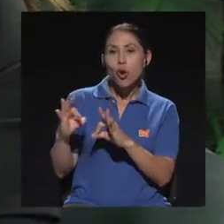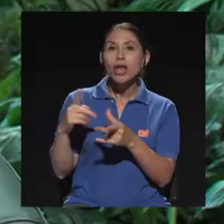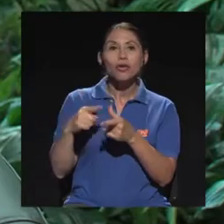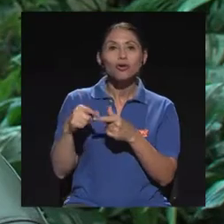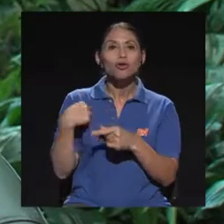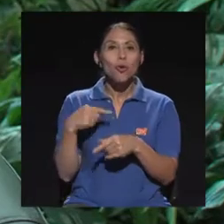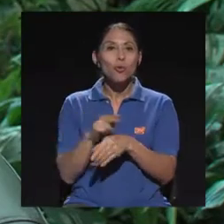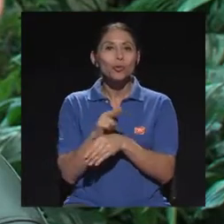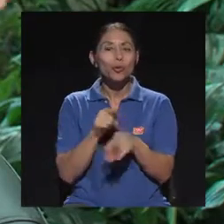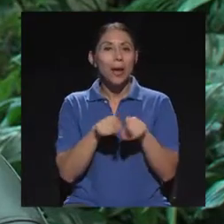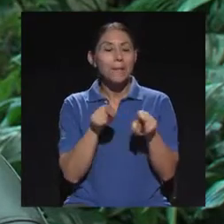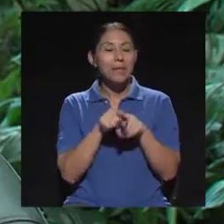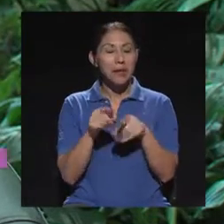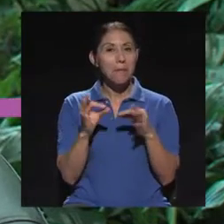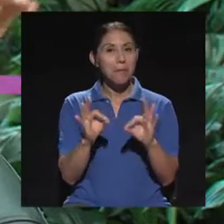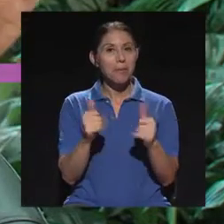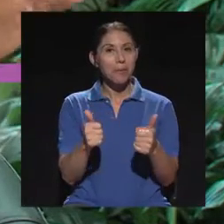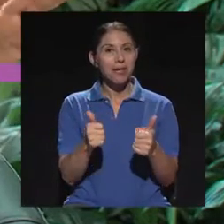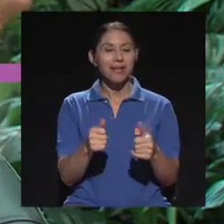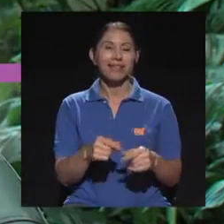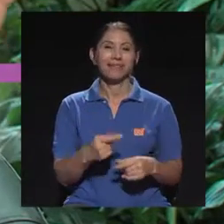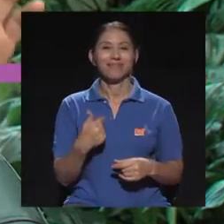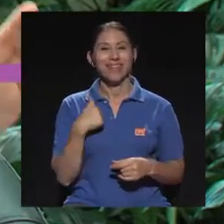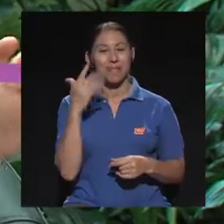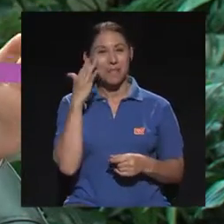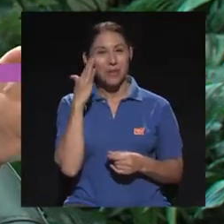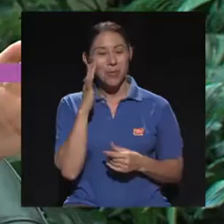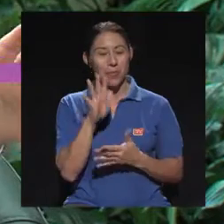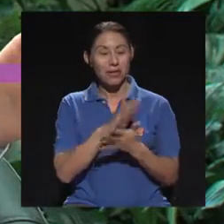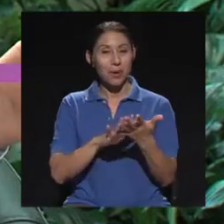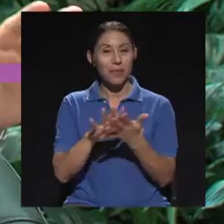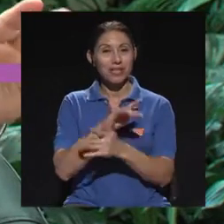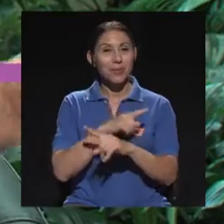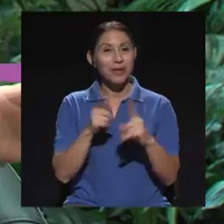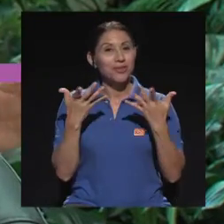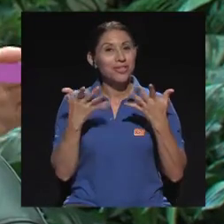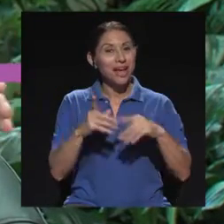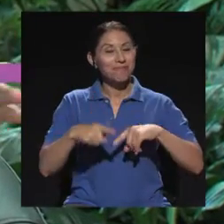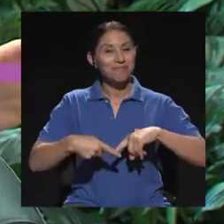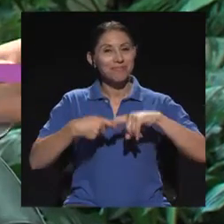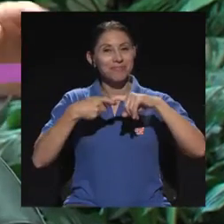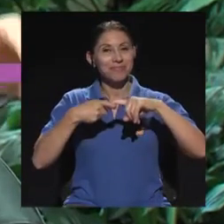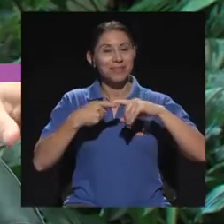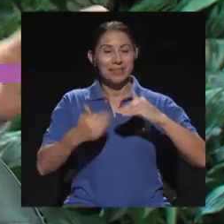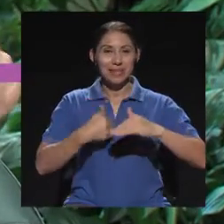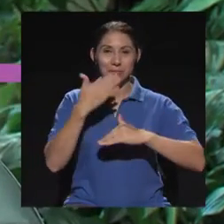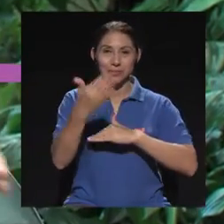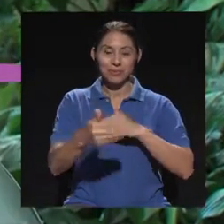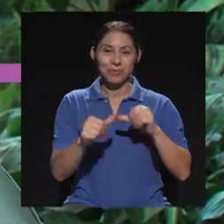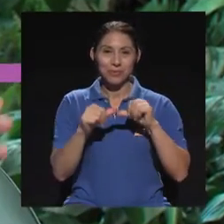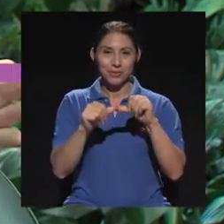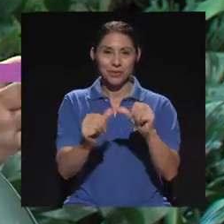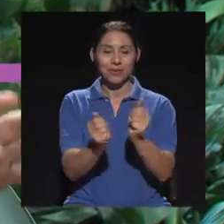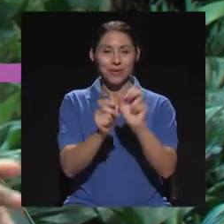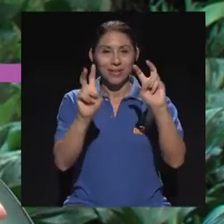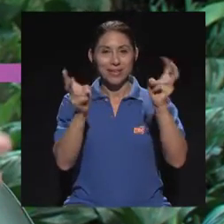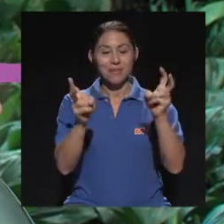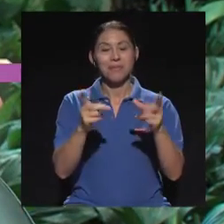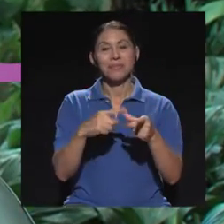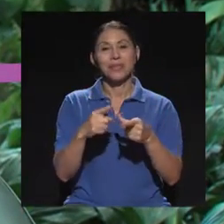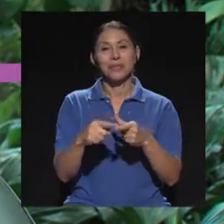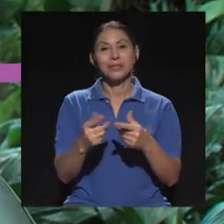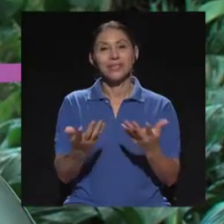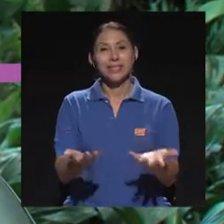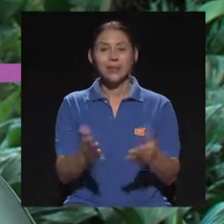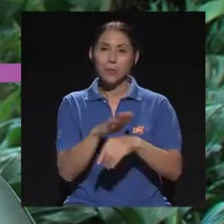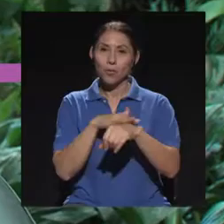¿verdad? A mí me preocupa la combinación, pero bueno, ya es hora de hacer una segunda pausa y sí me gustaría retomar el tema cuando regresemos.